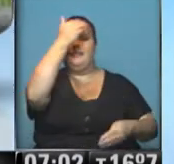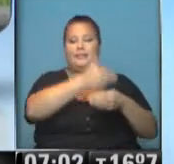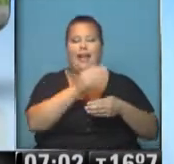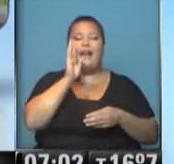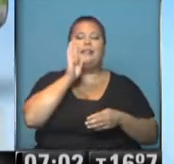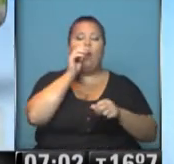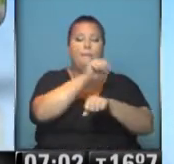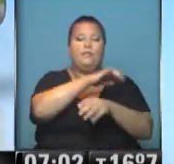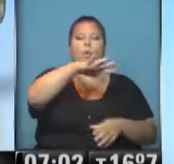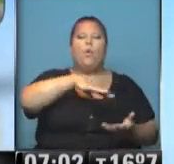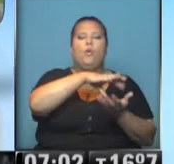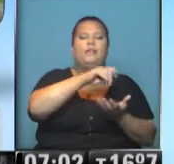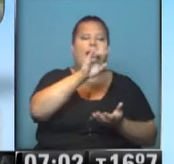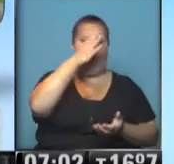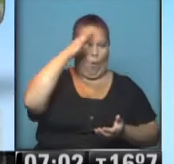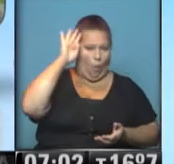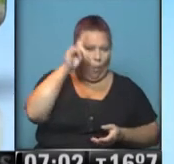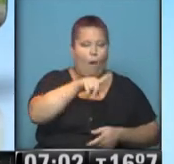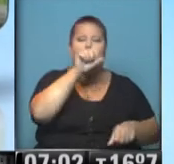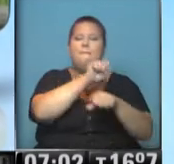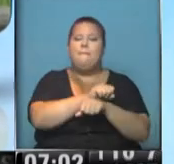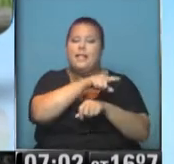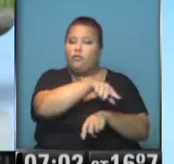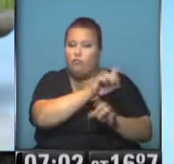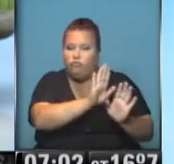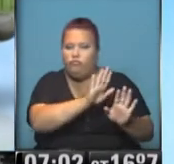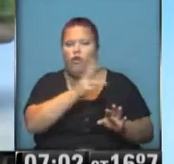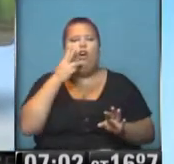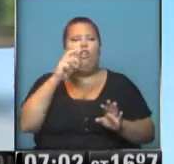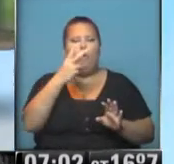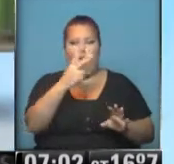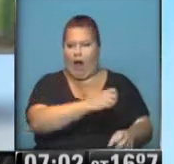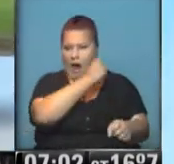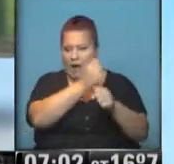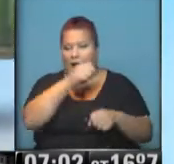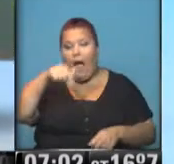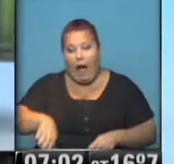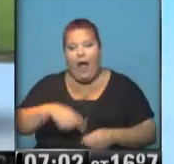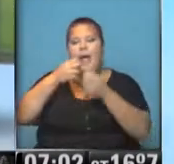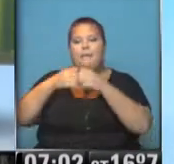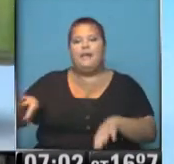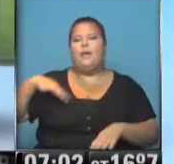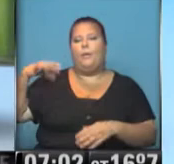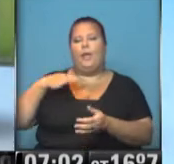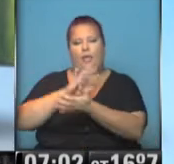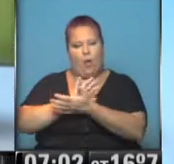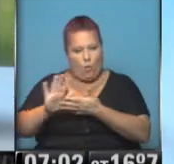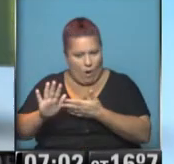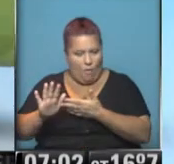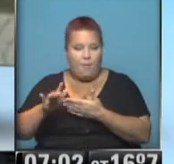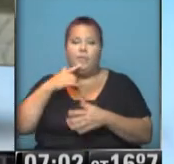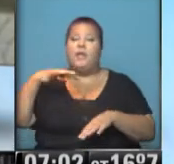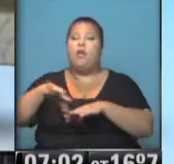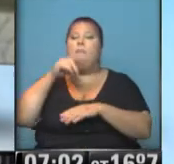estadounidense en suelo cubano. Estuvieron presos en la prisión desde 2002 y ahora podrán iniciar una nueva vida, según el